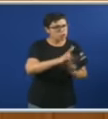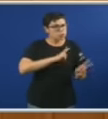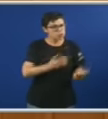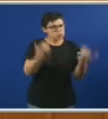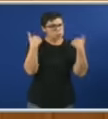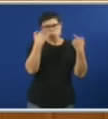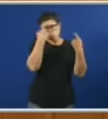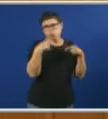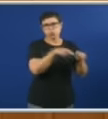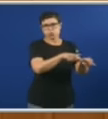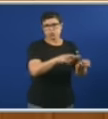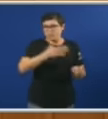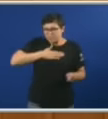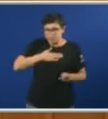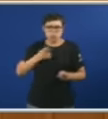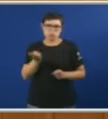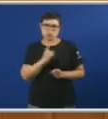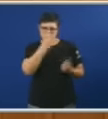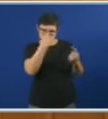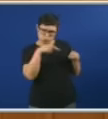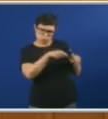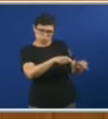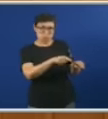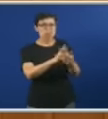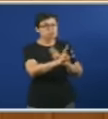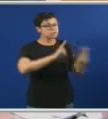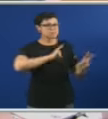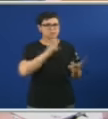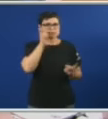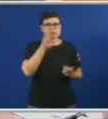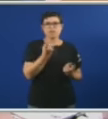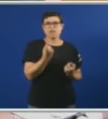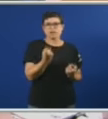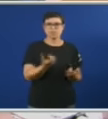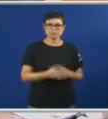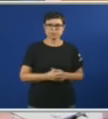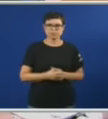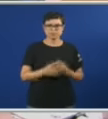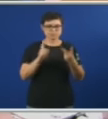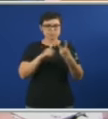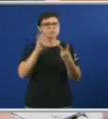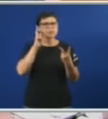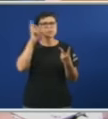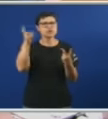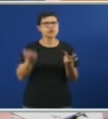E a súa responsabilidade Non a nosa Non nos respondeu Señor Feijón Pensións